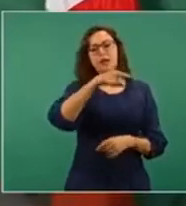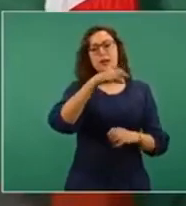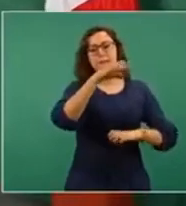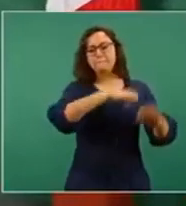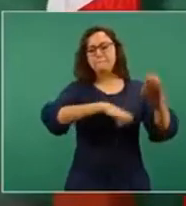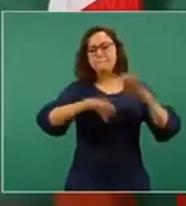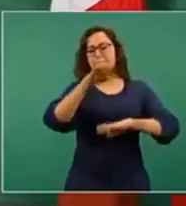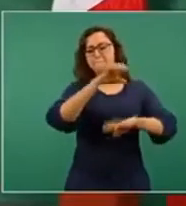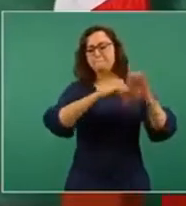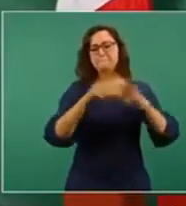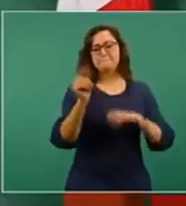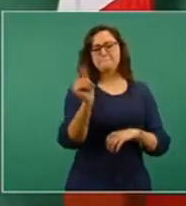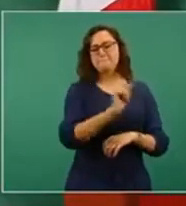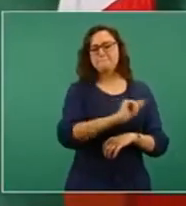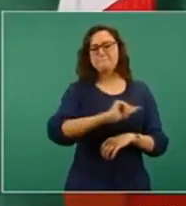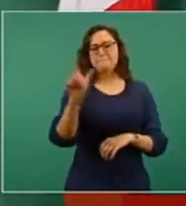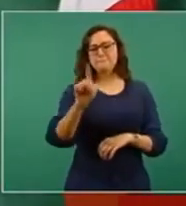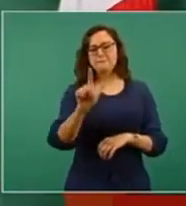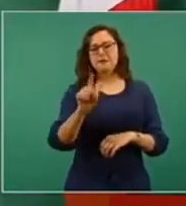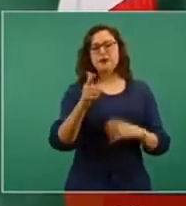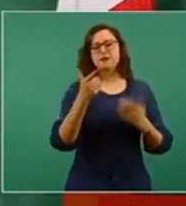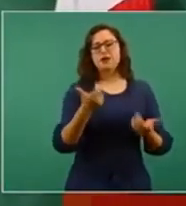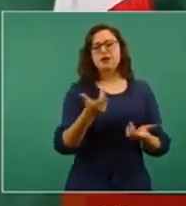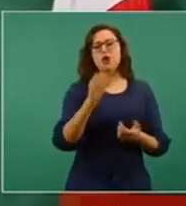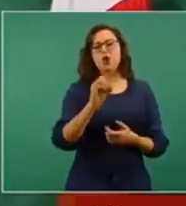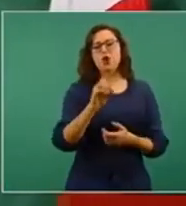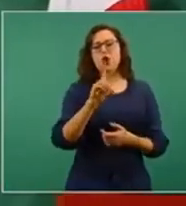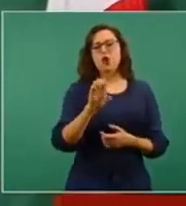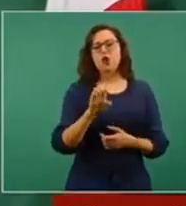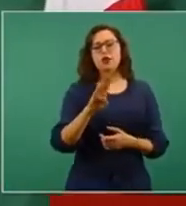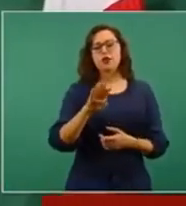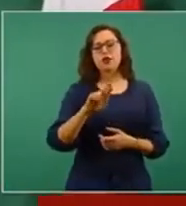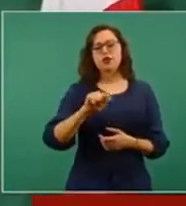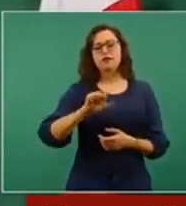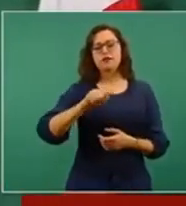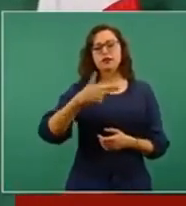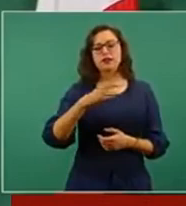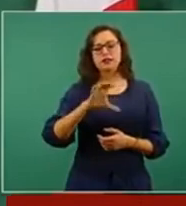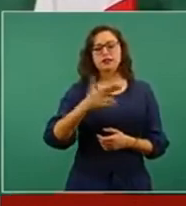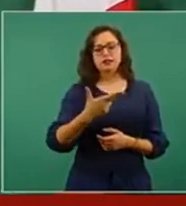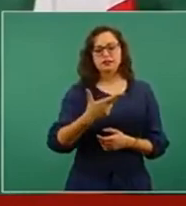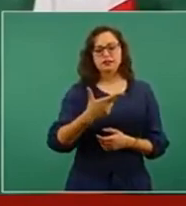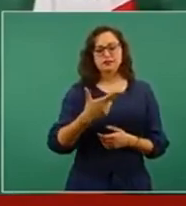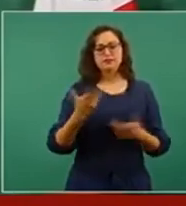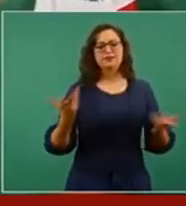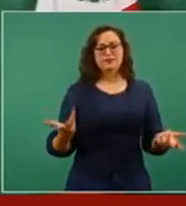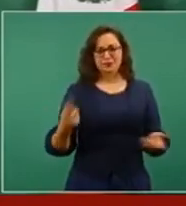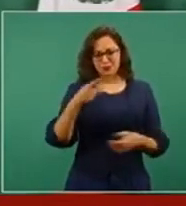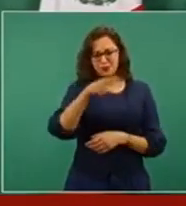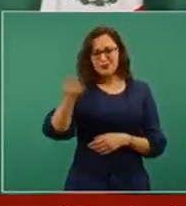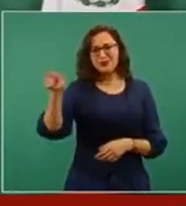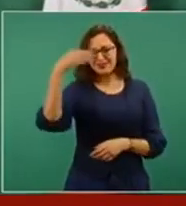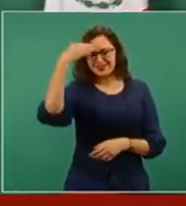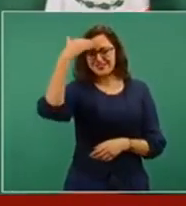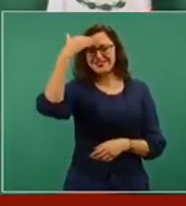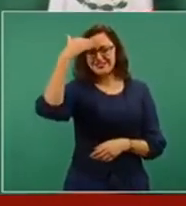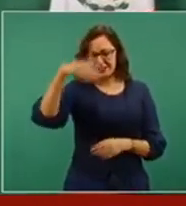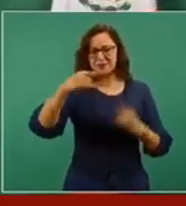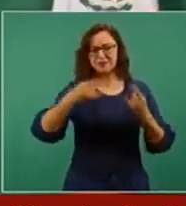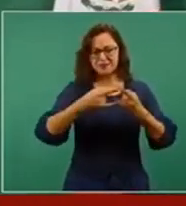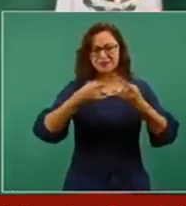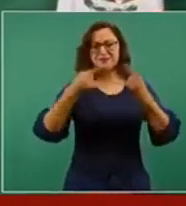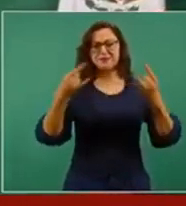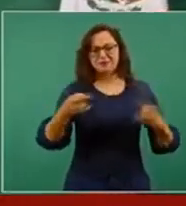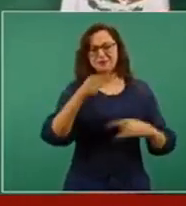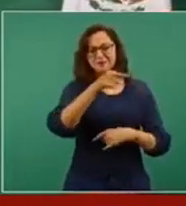Odebrecht, sí saben de esta empresa,